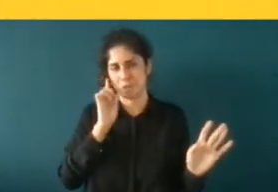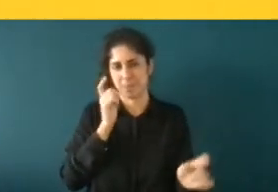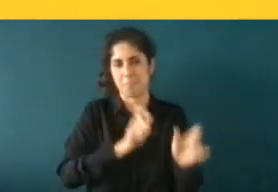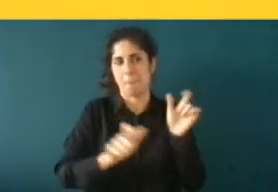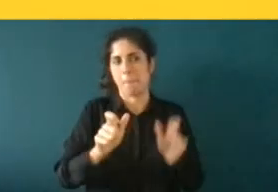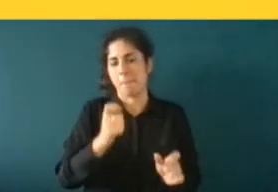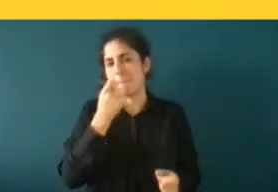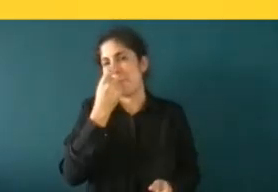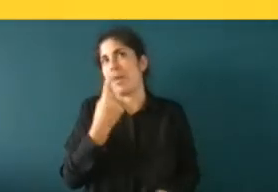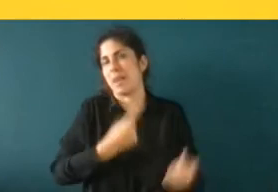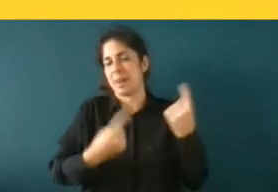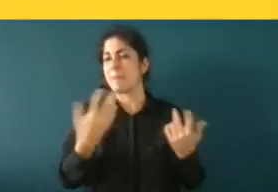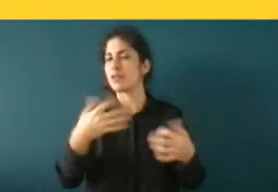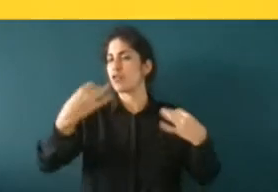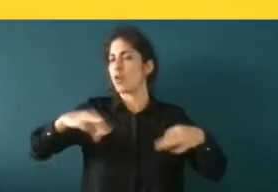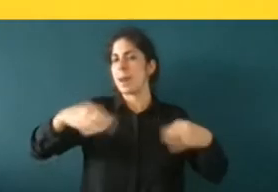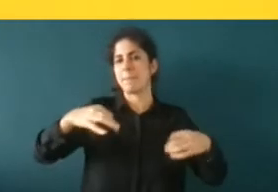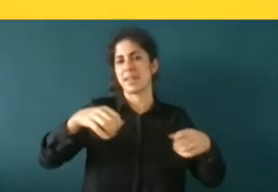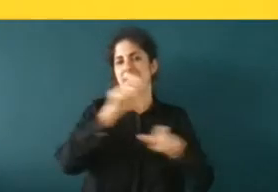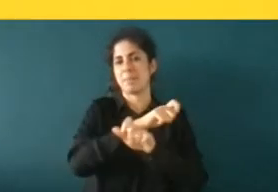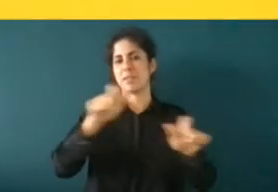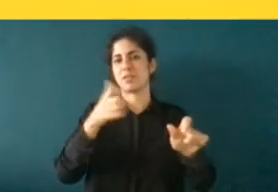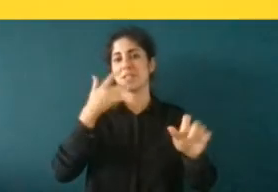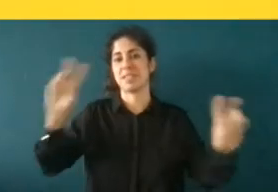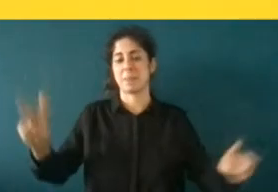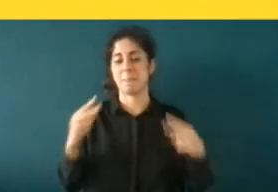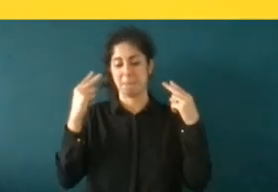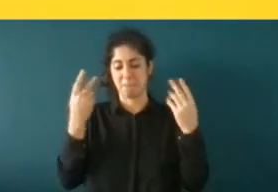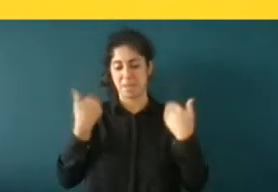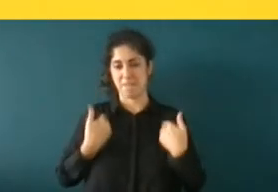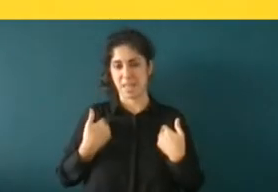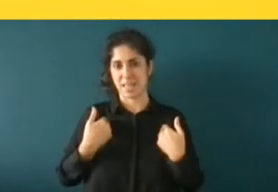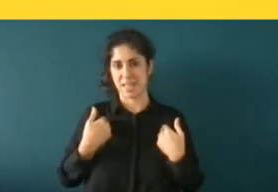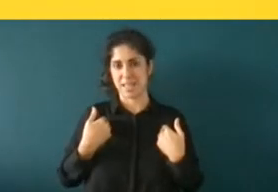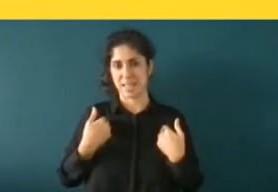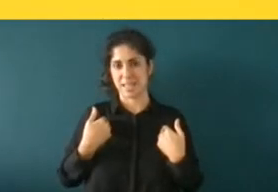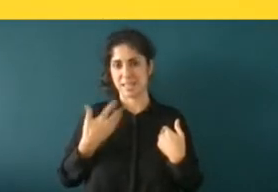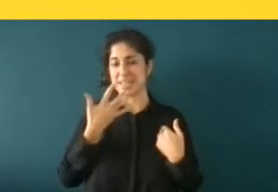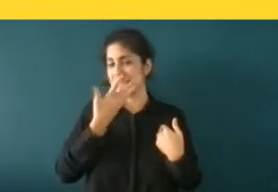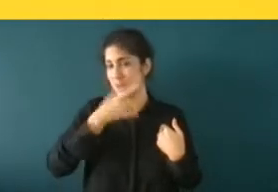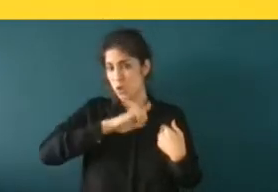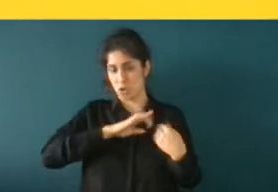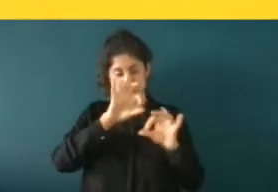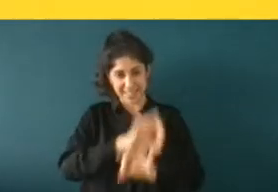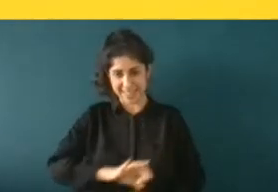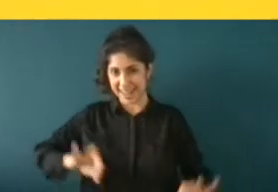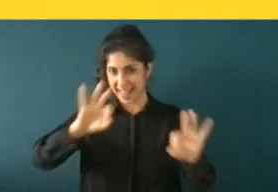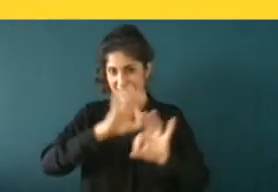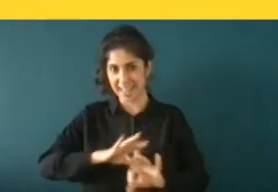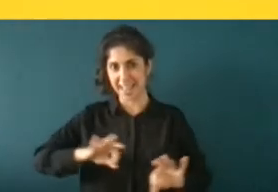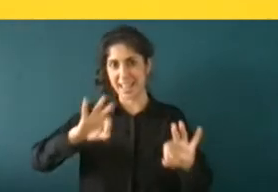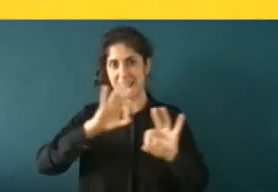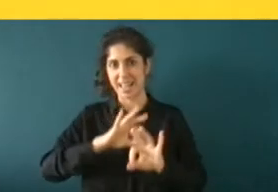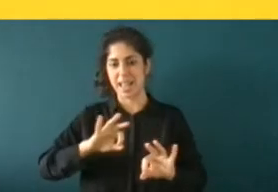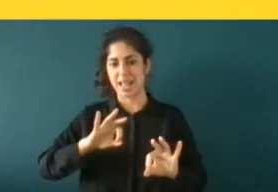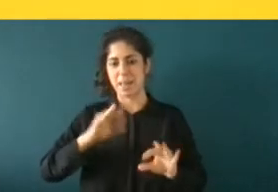no se le suele pasar por la mente a las personas con las que trato si no me conocen que mis orígenes